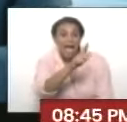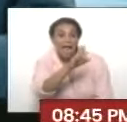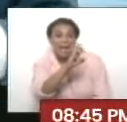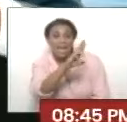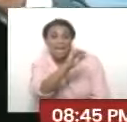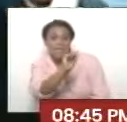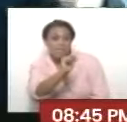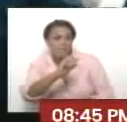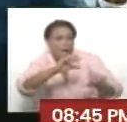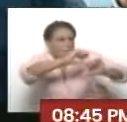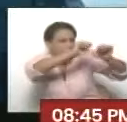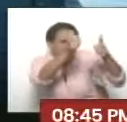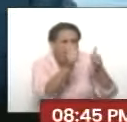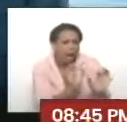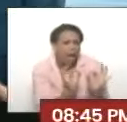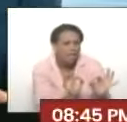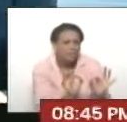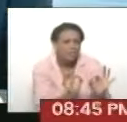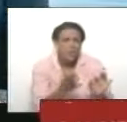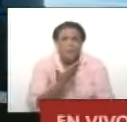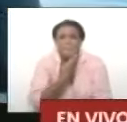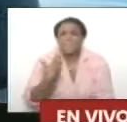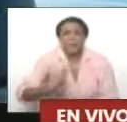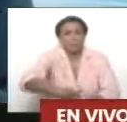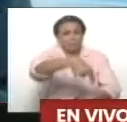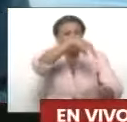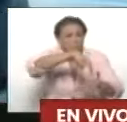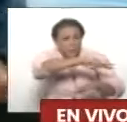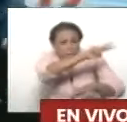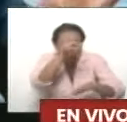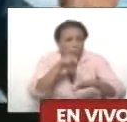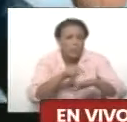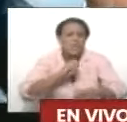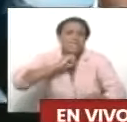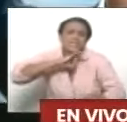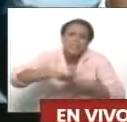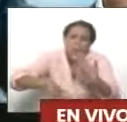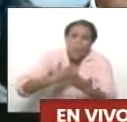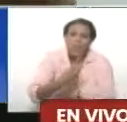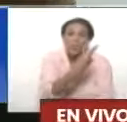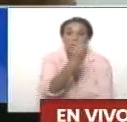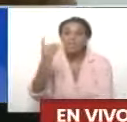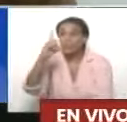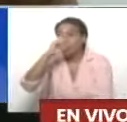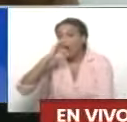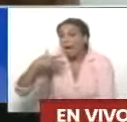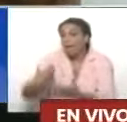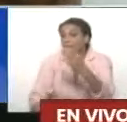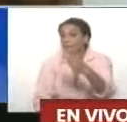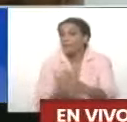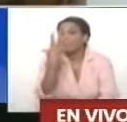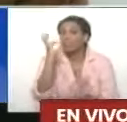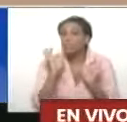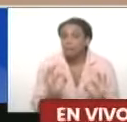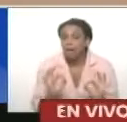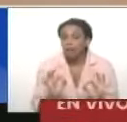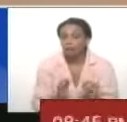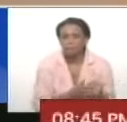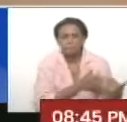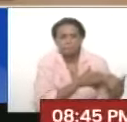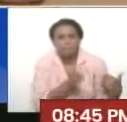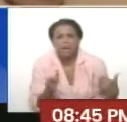la plástica venezolana en toda su expresión. La plástica histórica de 200 años o más y la plástica de ahora.